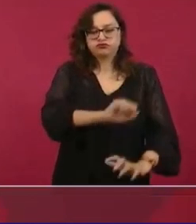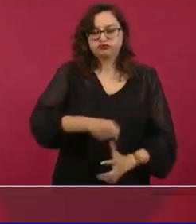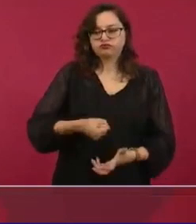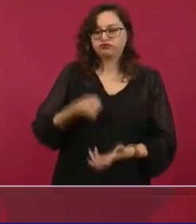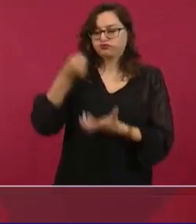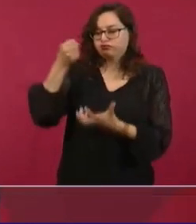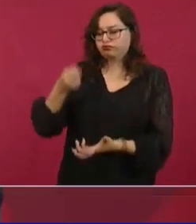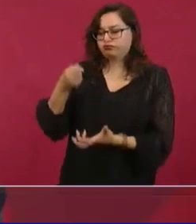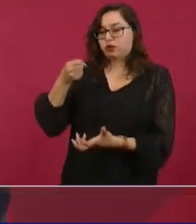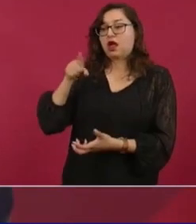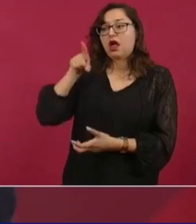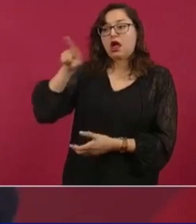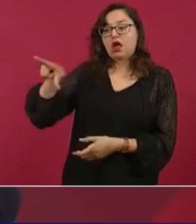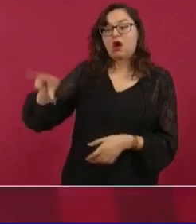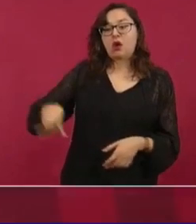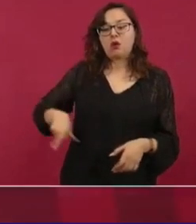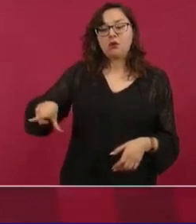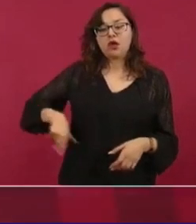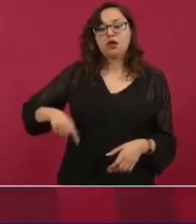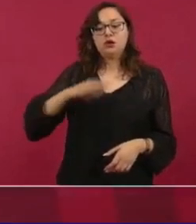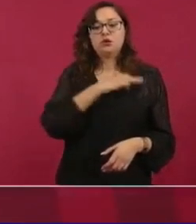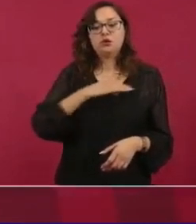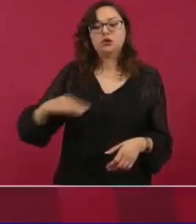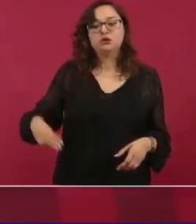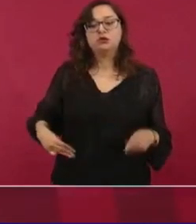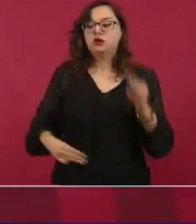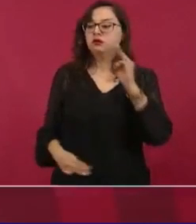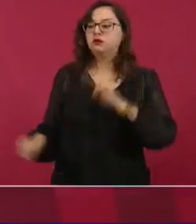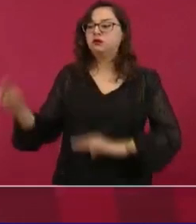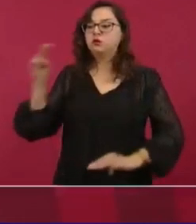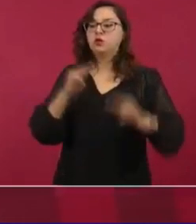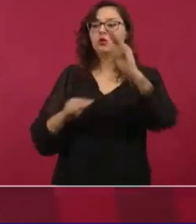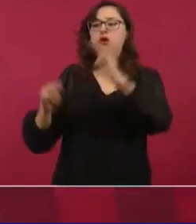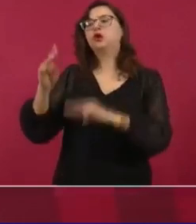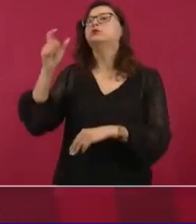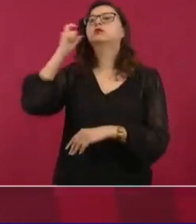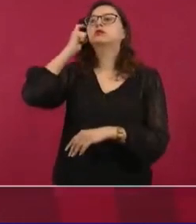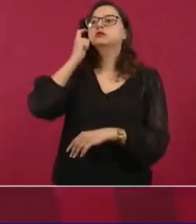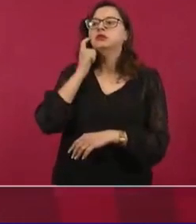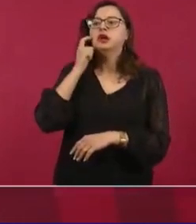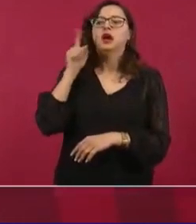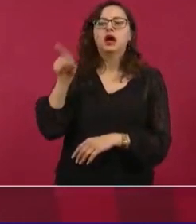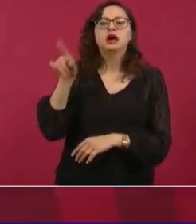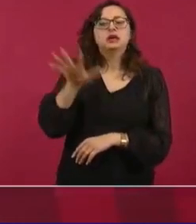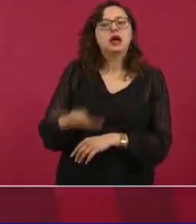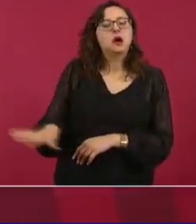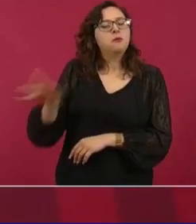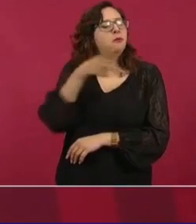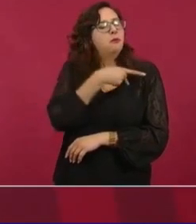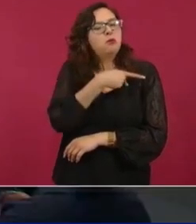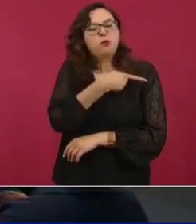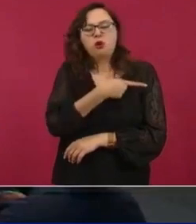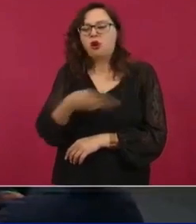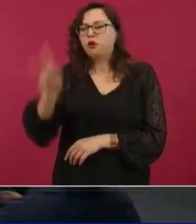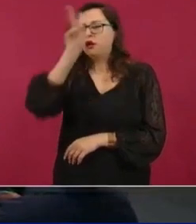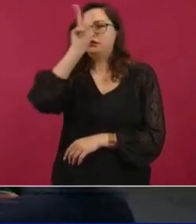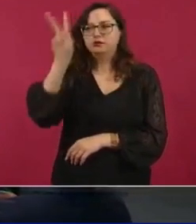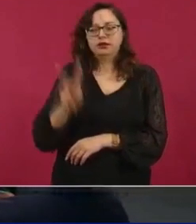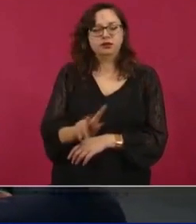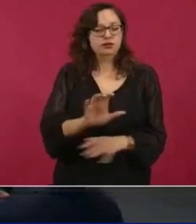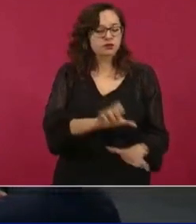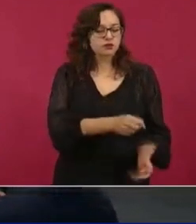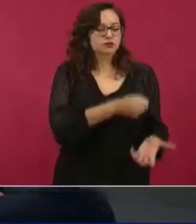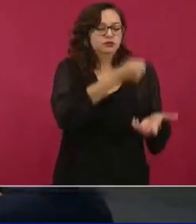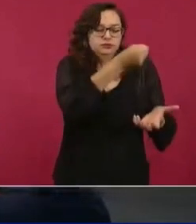de la montaña de Guerrero, que es de la zona, si no es que de la zona más pobre de México,